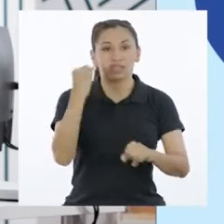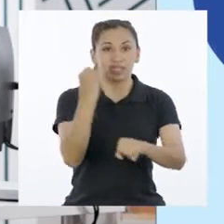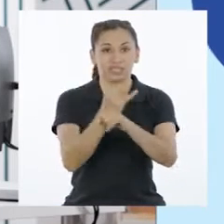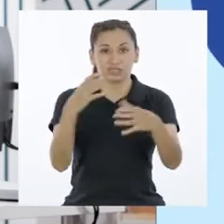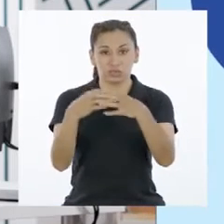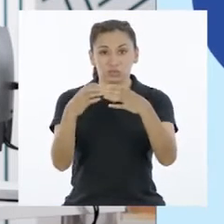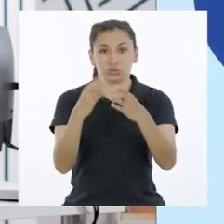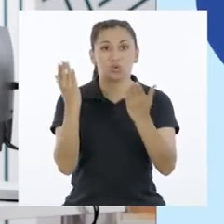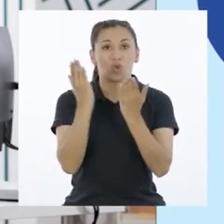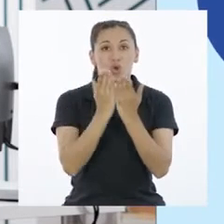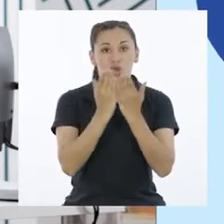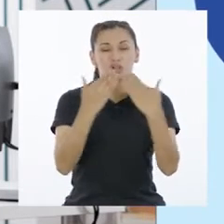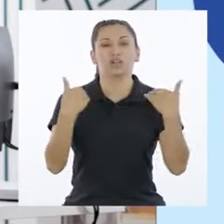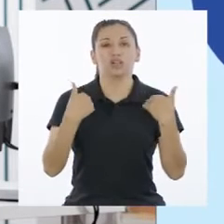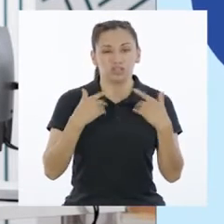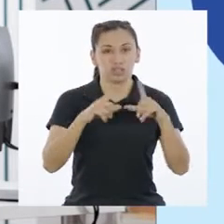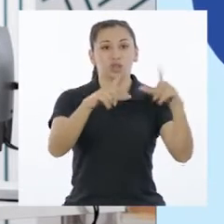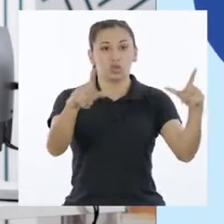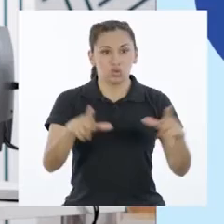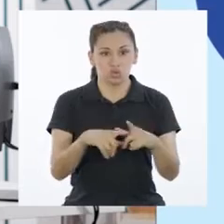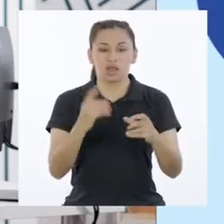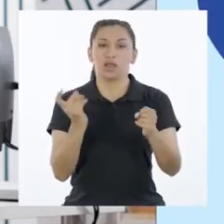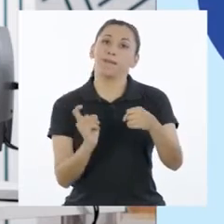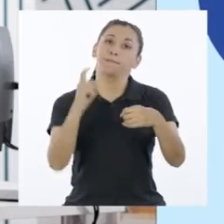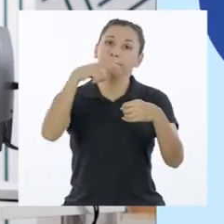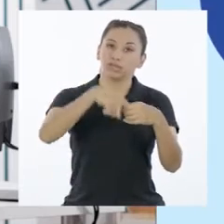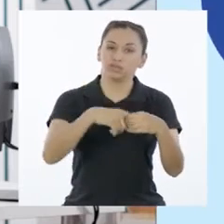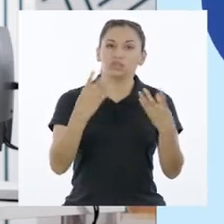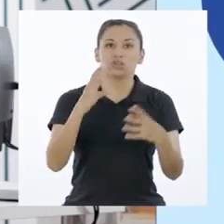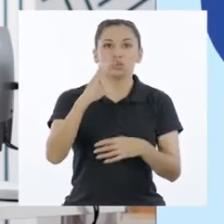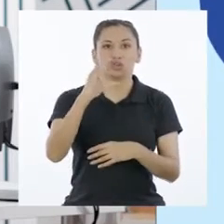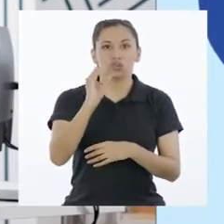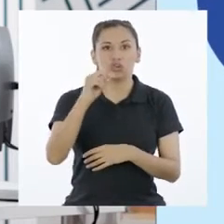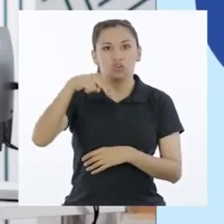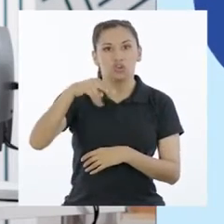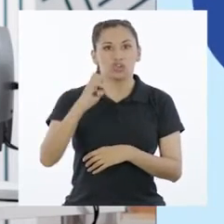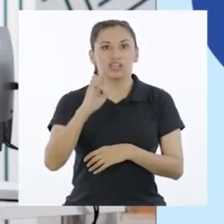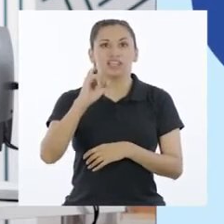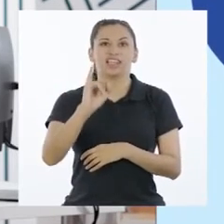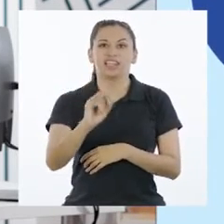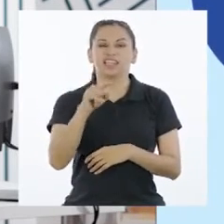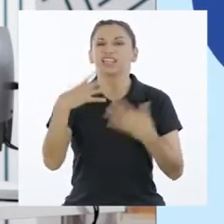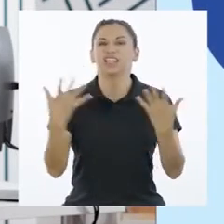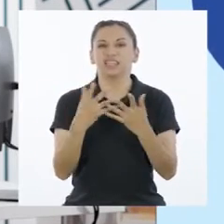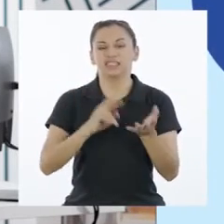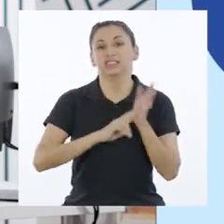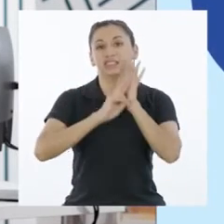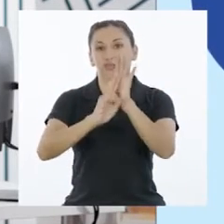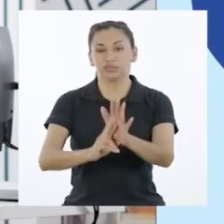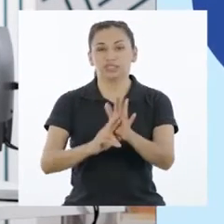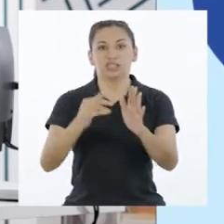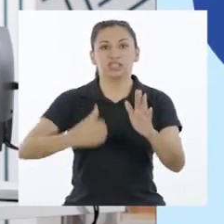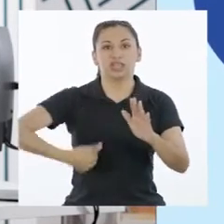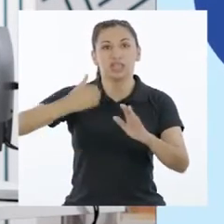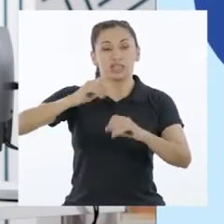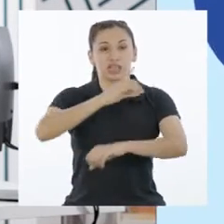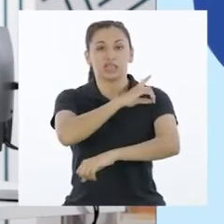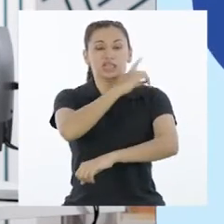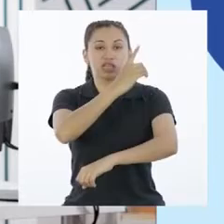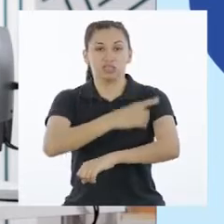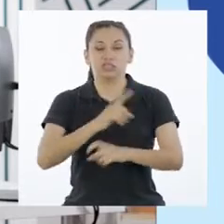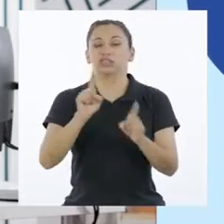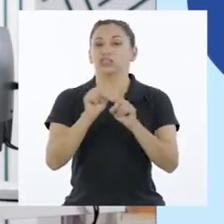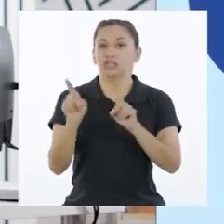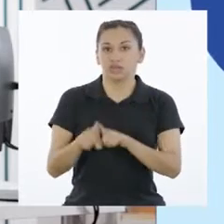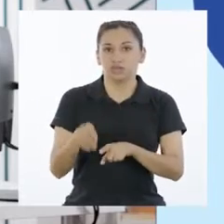En las instituciones educativas existen espacios de participación como el CONEI, que es un espacio donde está representado por los